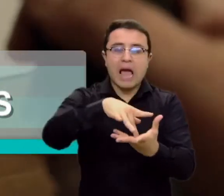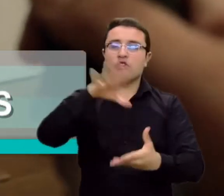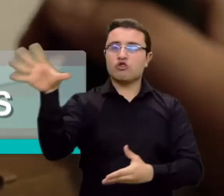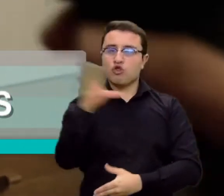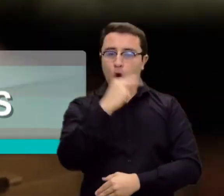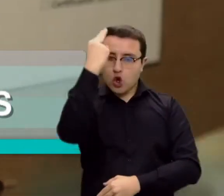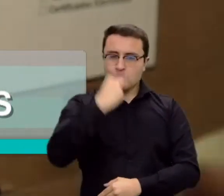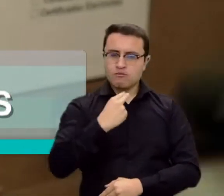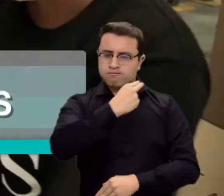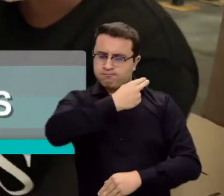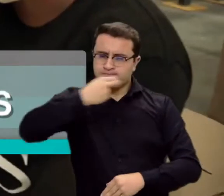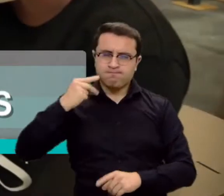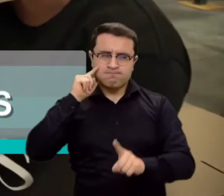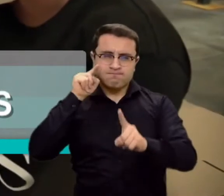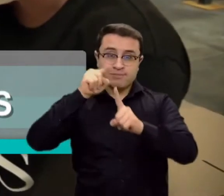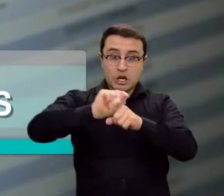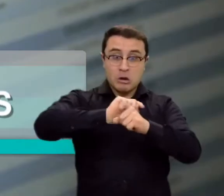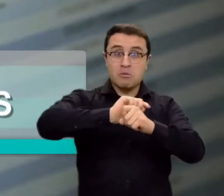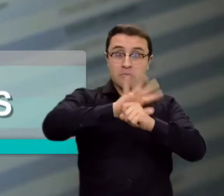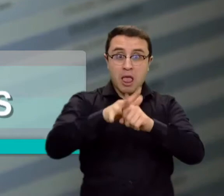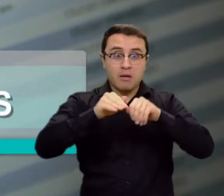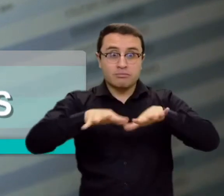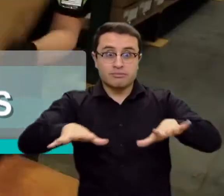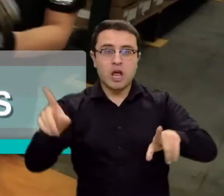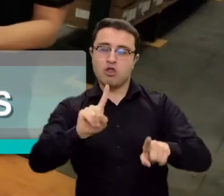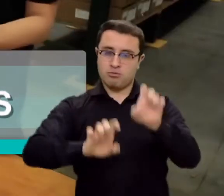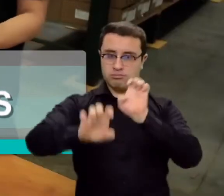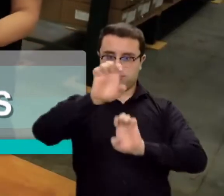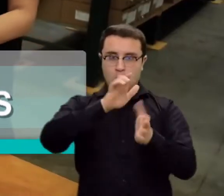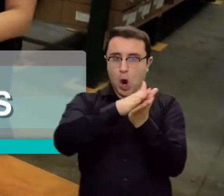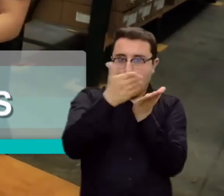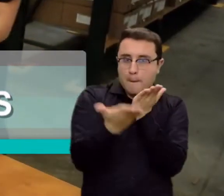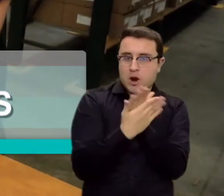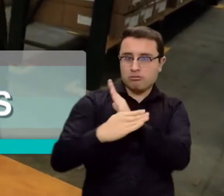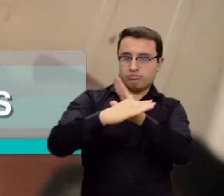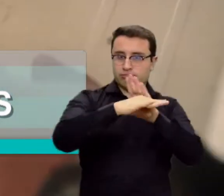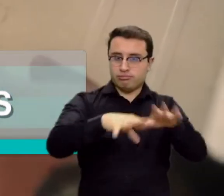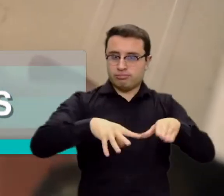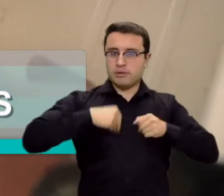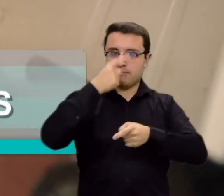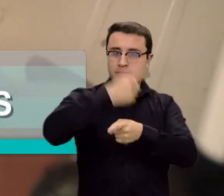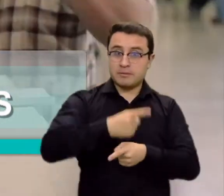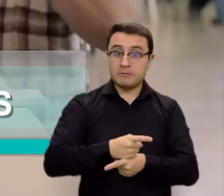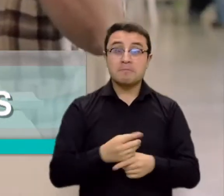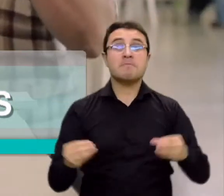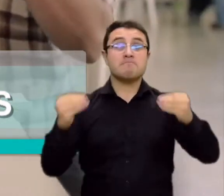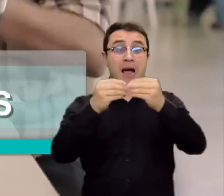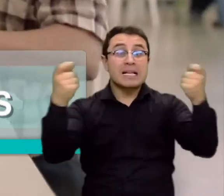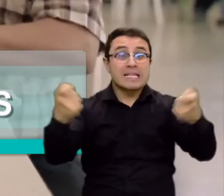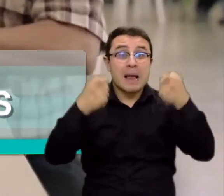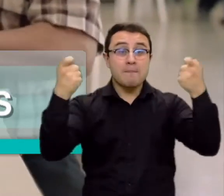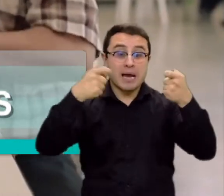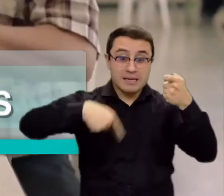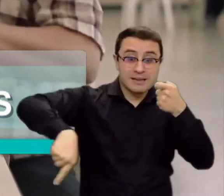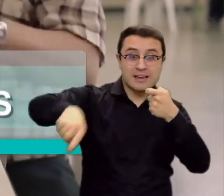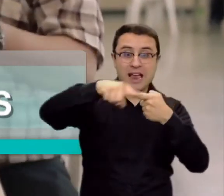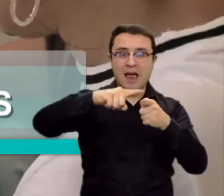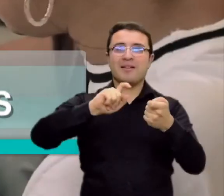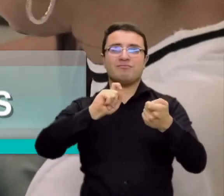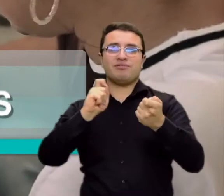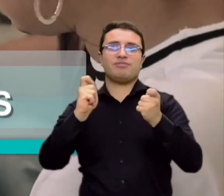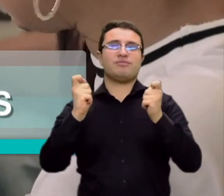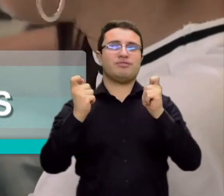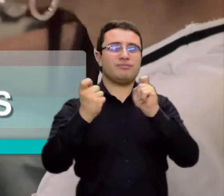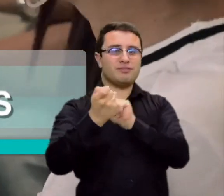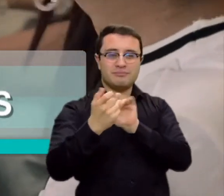los actores a cumplir con cada uno de los protocolos de bioseguridad. Así las cosas, las campañas electorales que allí se adelantan